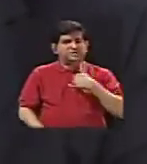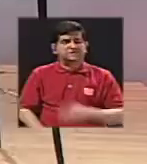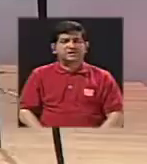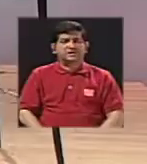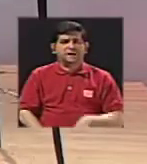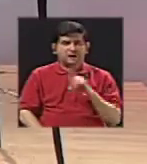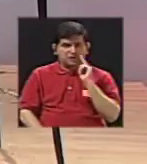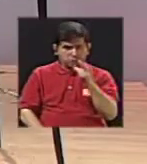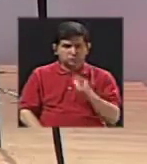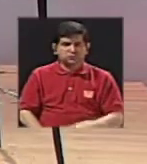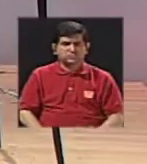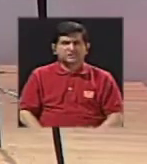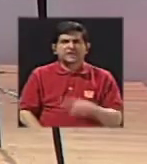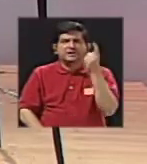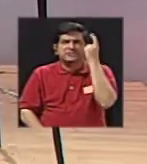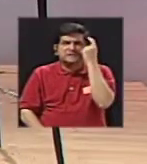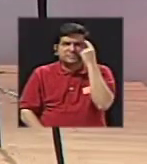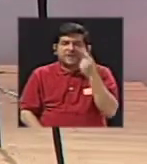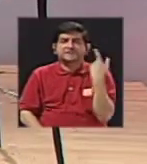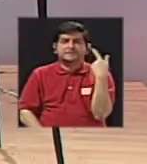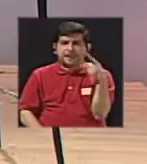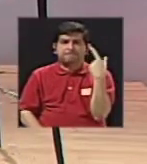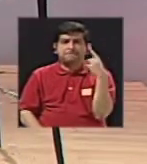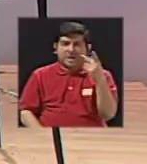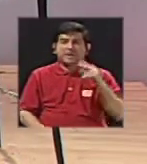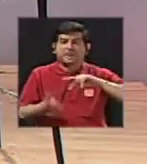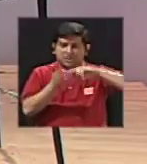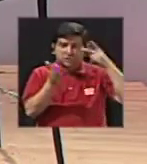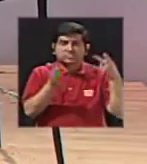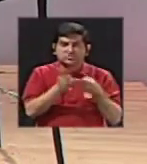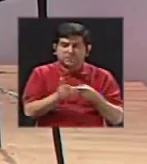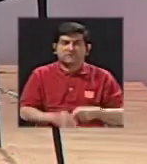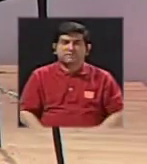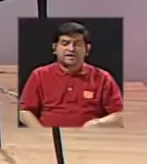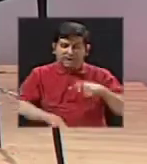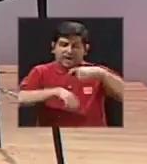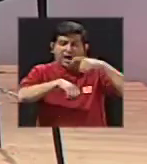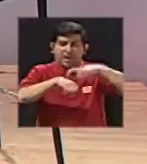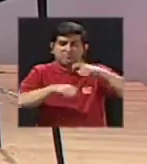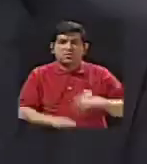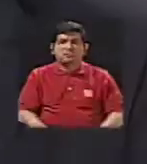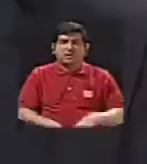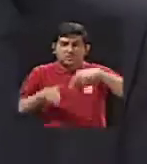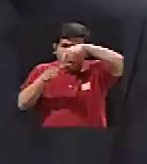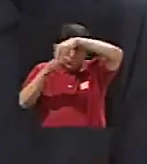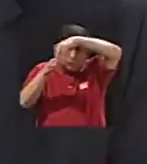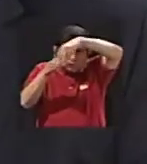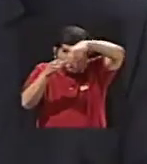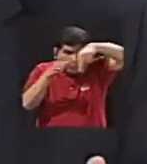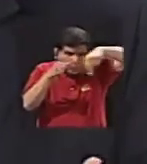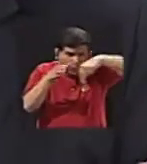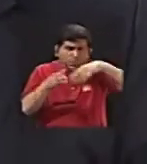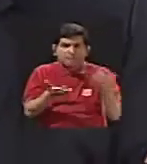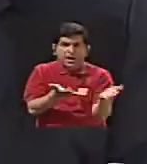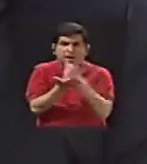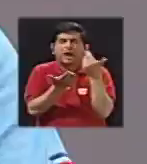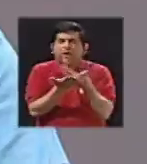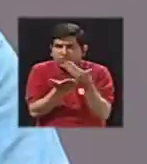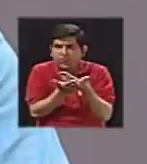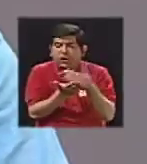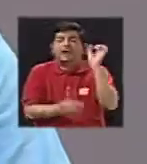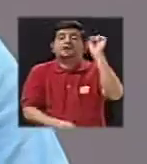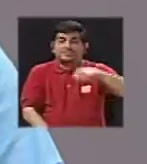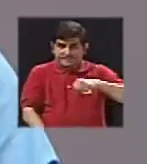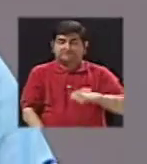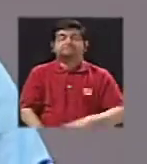¿Ustedes se plantean el tema del riesgo, el peligro que hay cuando están en ese momento ahí abajo tomando esas muestras? Sí, claro,